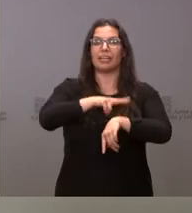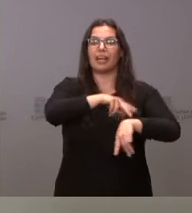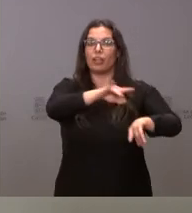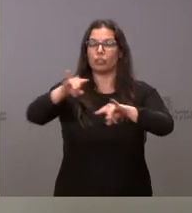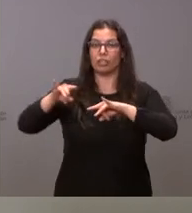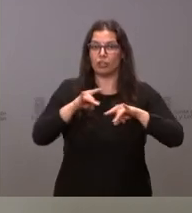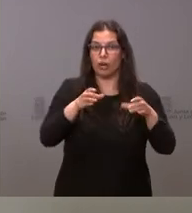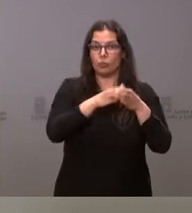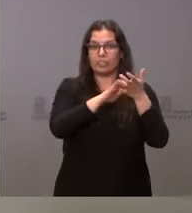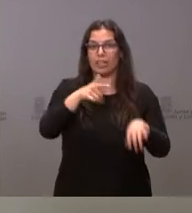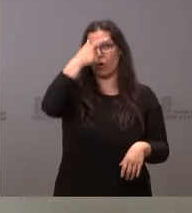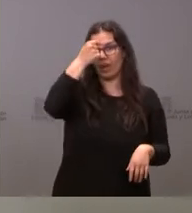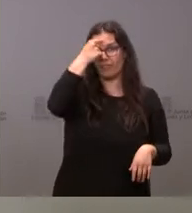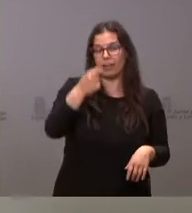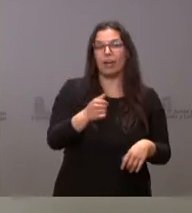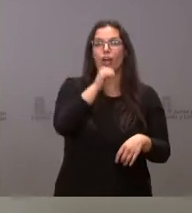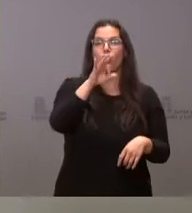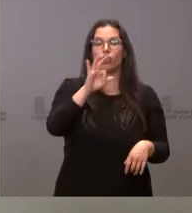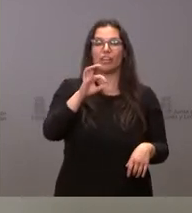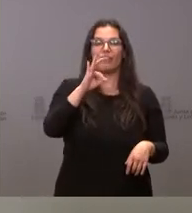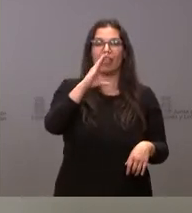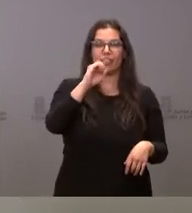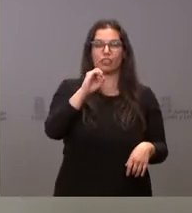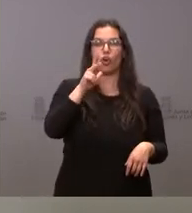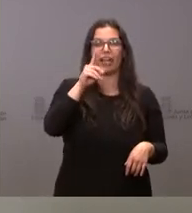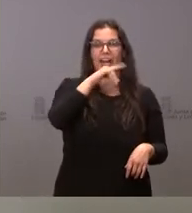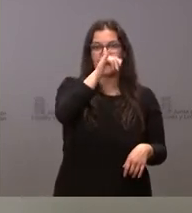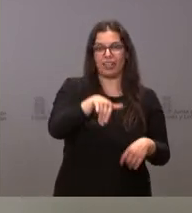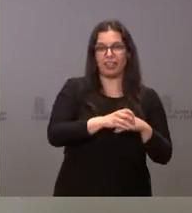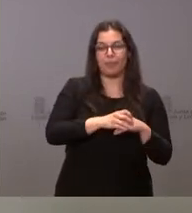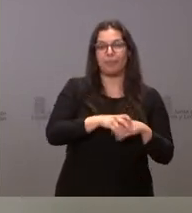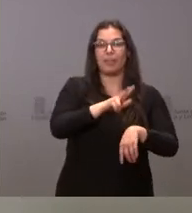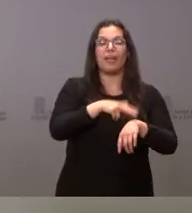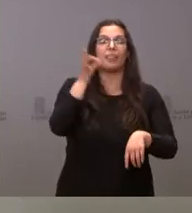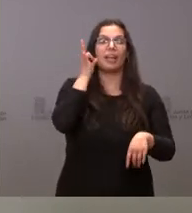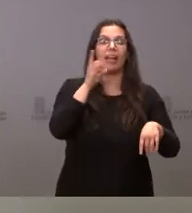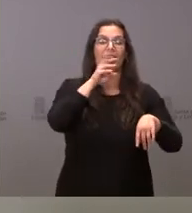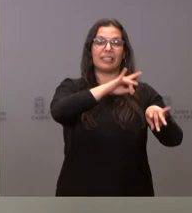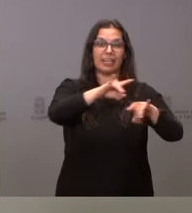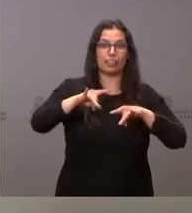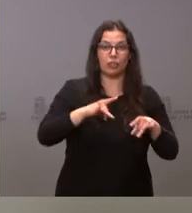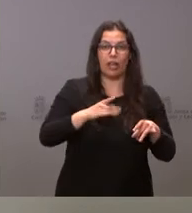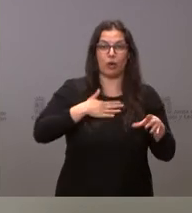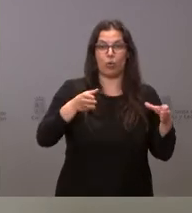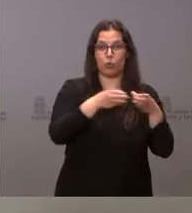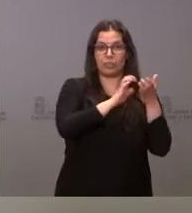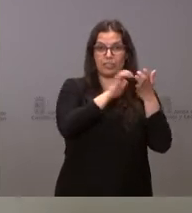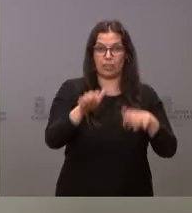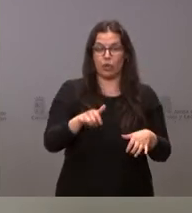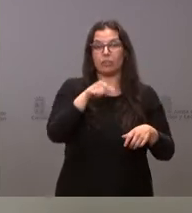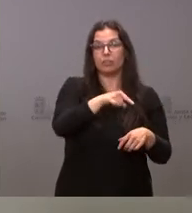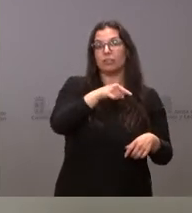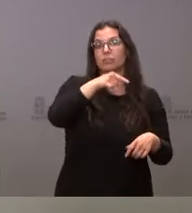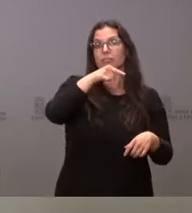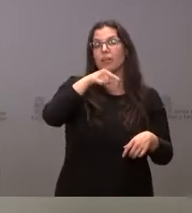Junta de Castilla y León en Ávila, José Francisco Hernández Herrero. Y delegada territorial de la Junta de Castilla y León en la